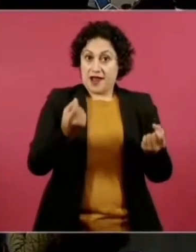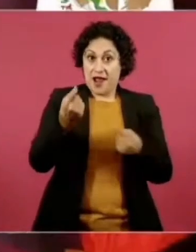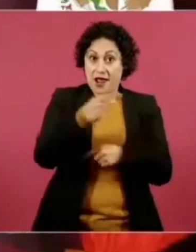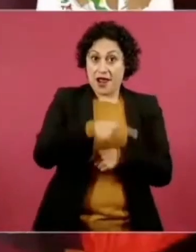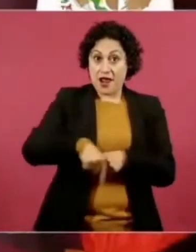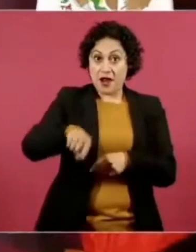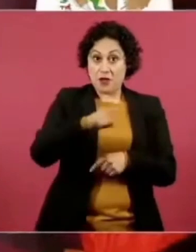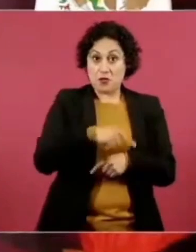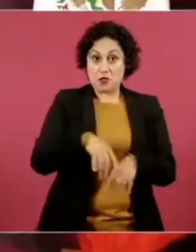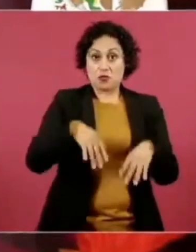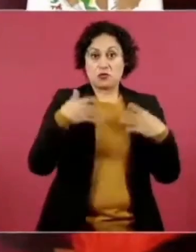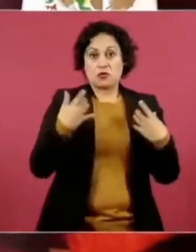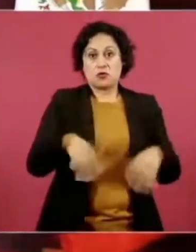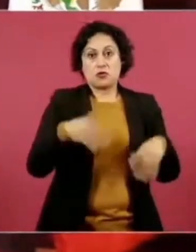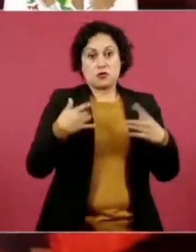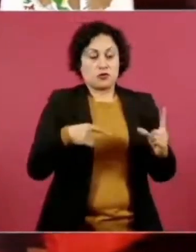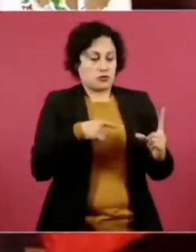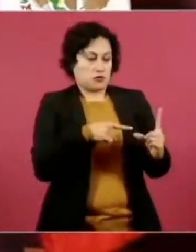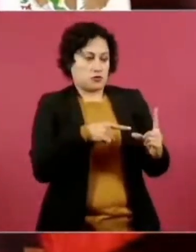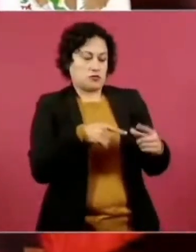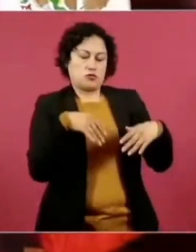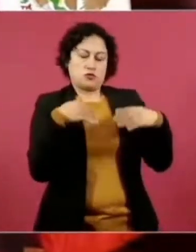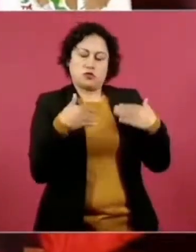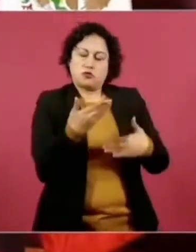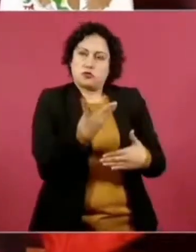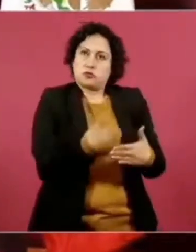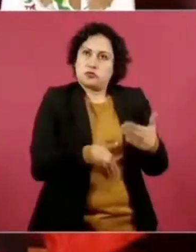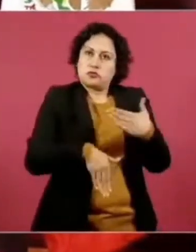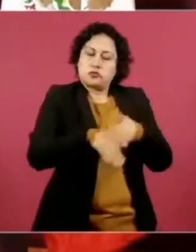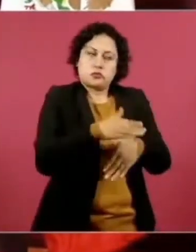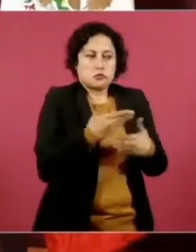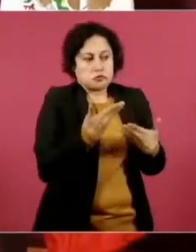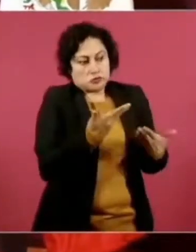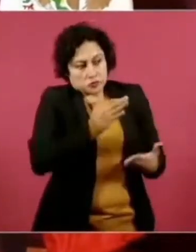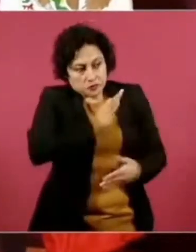uy, cómo has progresado, felicidades.